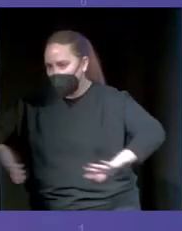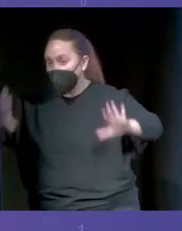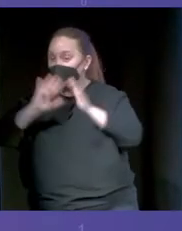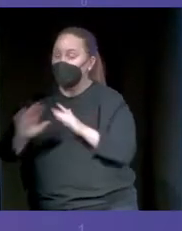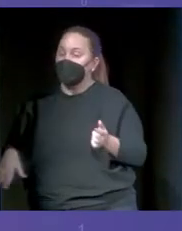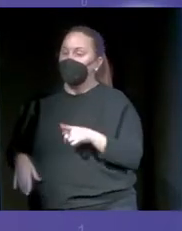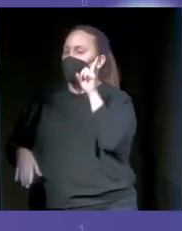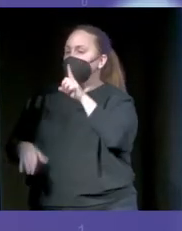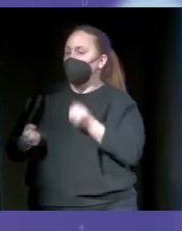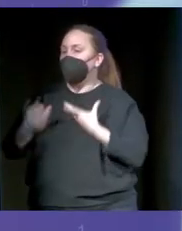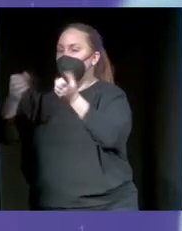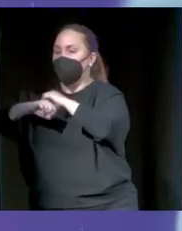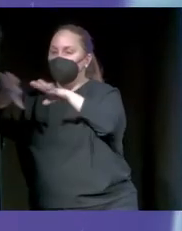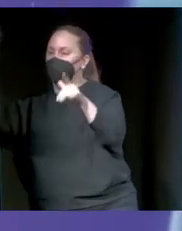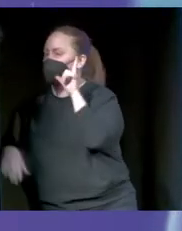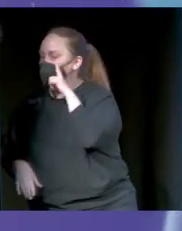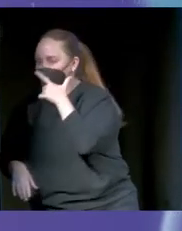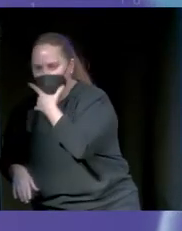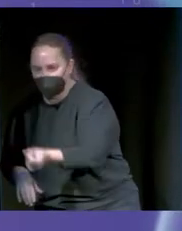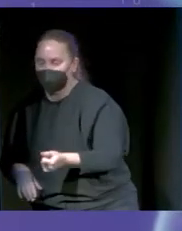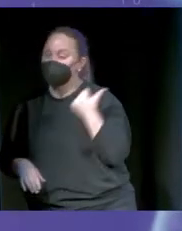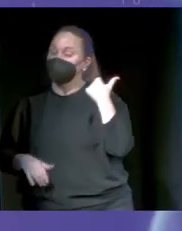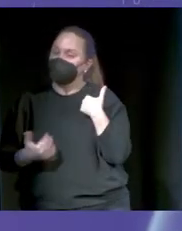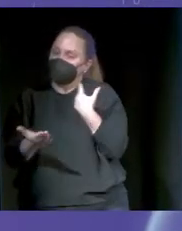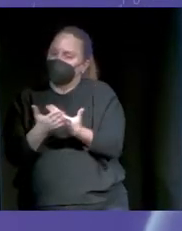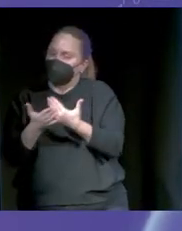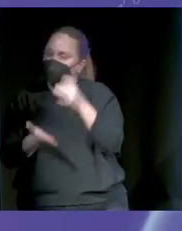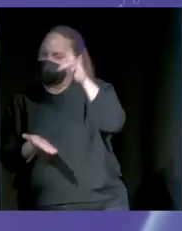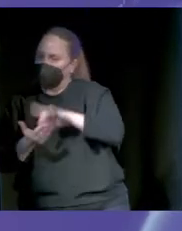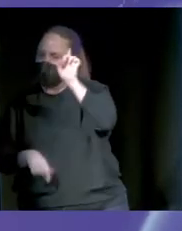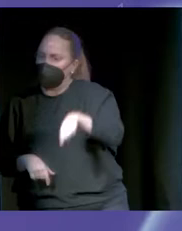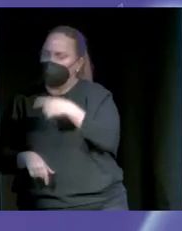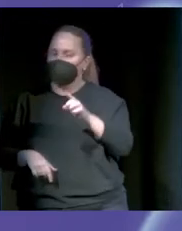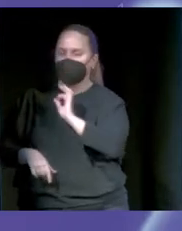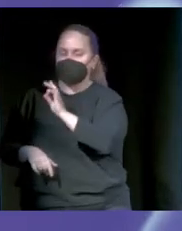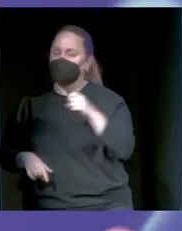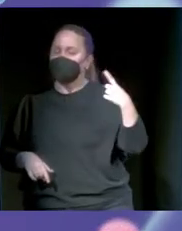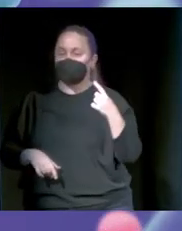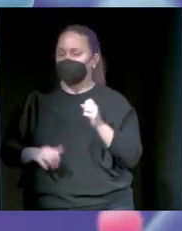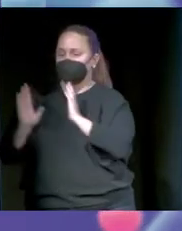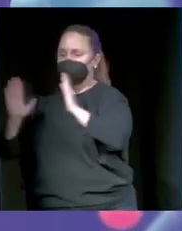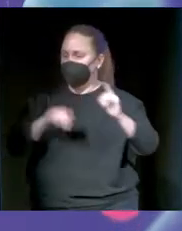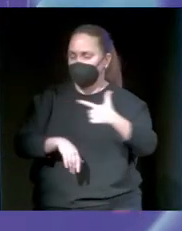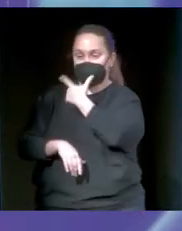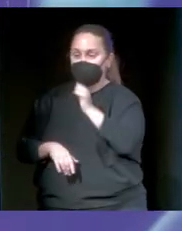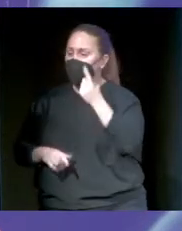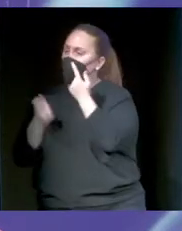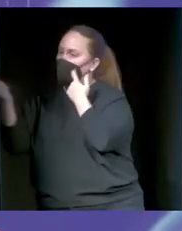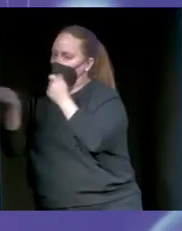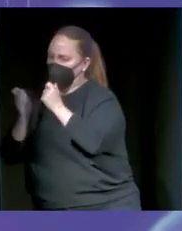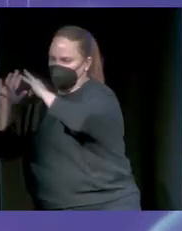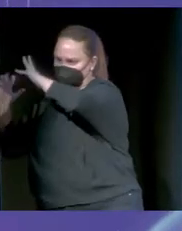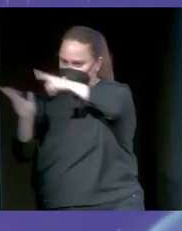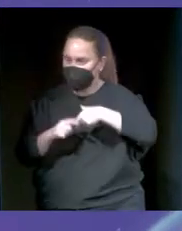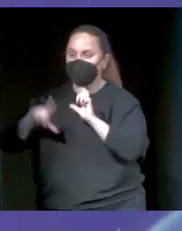Este es el proceso para hacer fact-checking. Lo voy a explicar de manera muy rápida. Tiene cuatro pasos. El primero es la monitorización. Monitorización es monitorizar todo. Televisión,